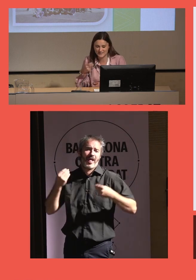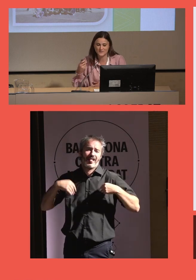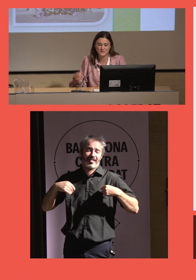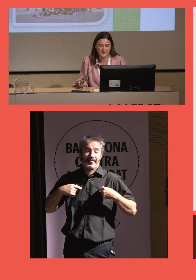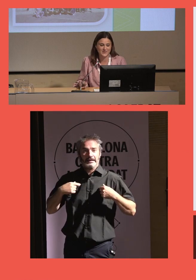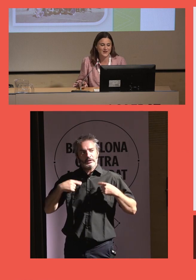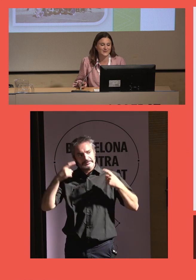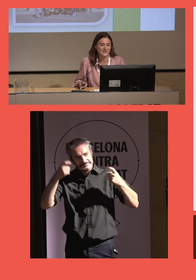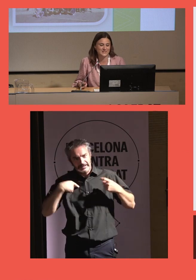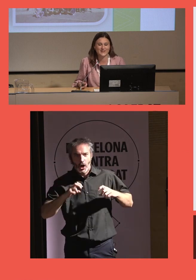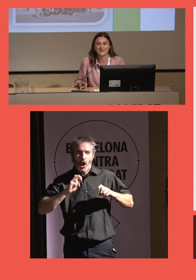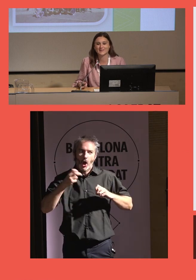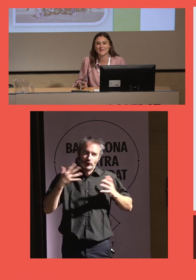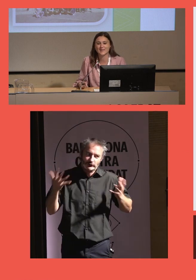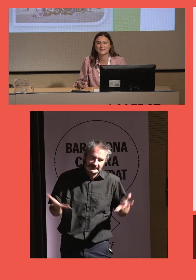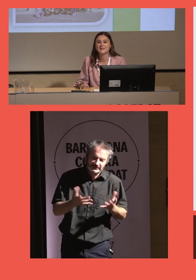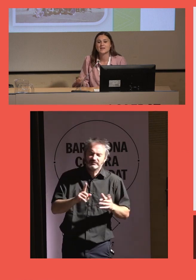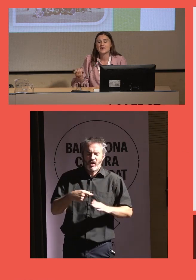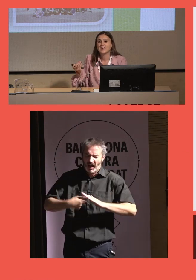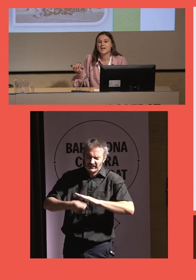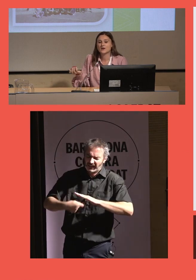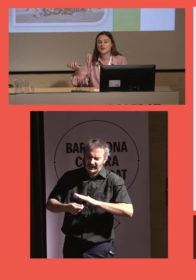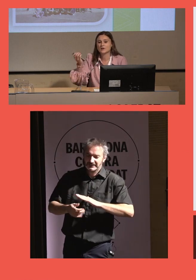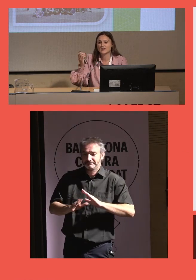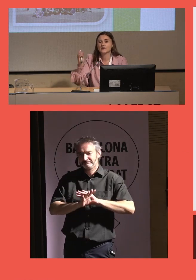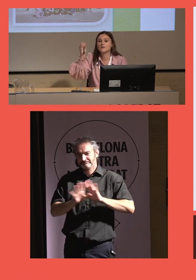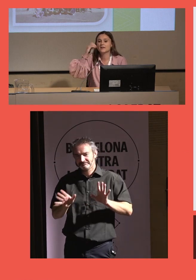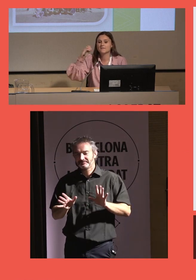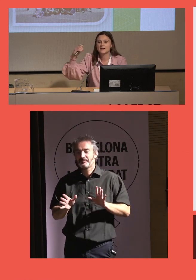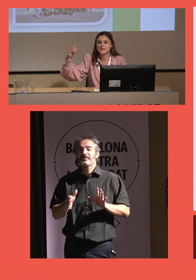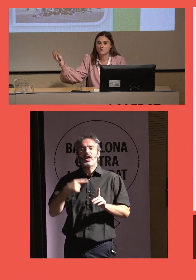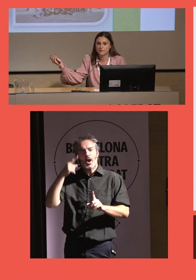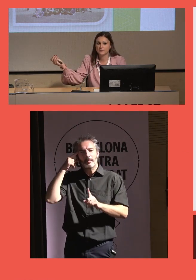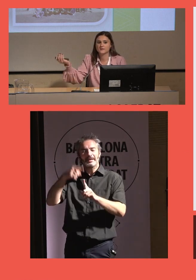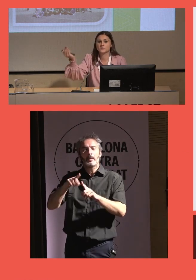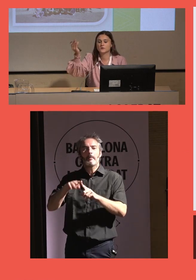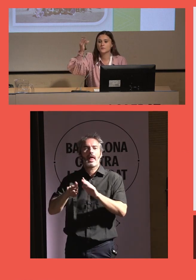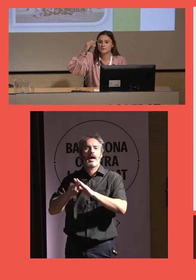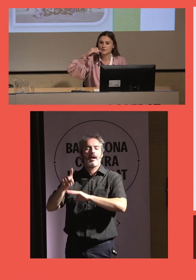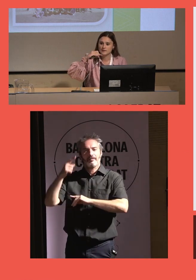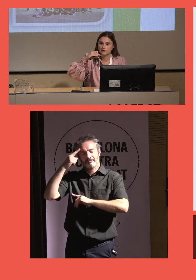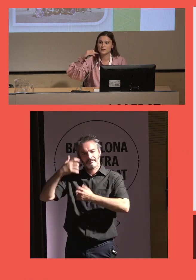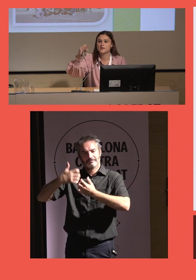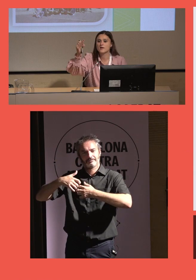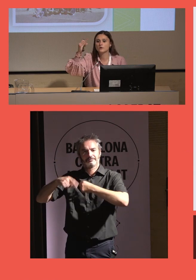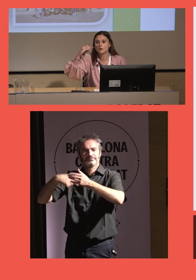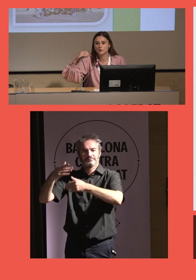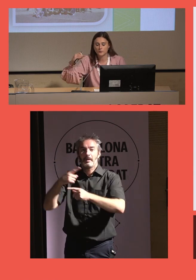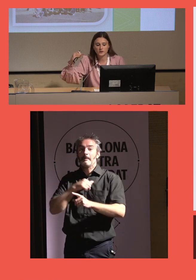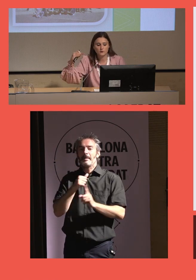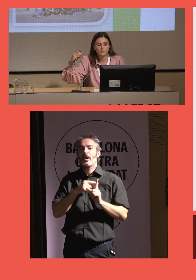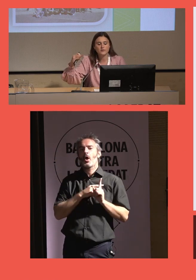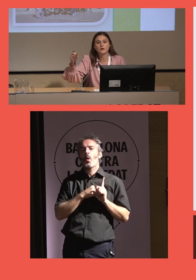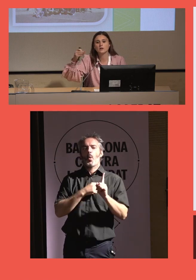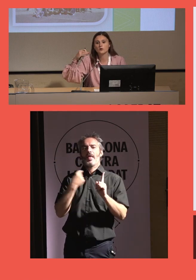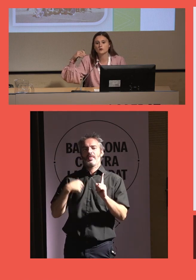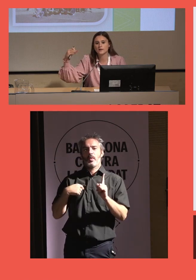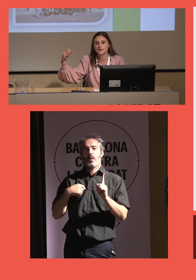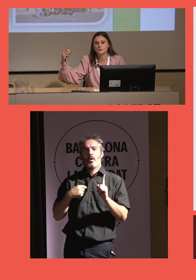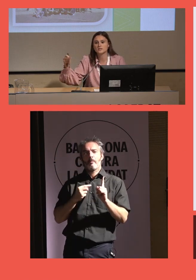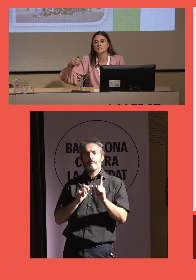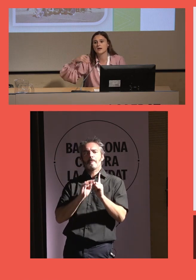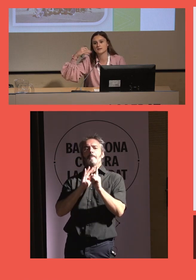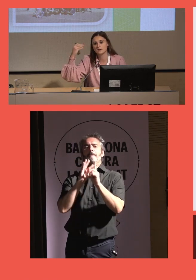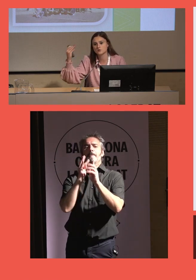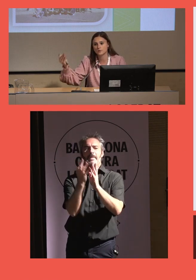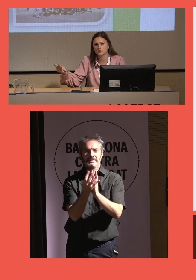nosotras intentamos potenciar otra serie de actividades con el objetivo de que vayan evolucionando, ¿no? Primero individualizado, luego grupo reducido y luego lo